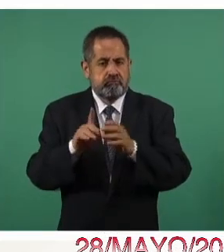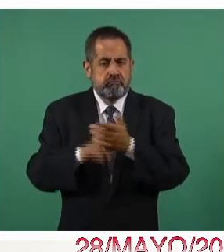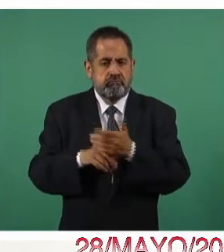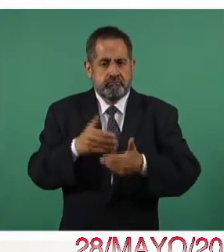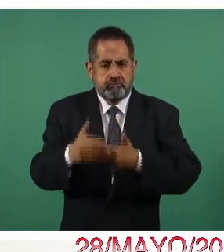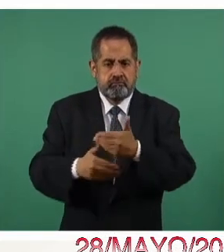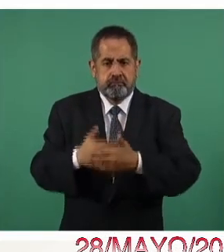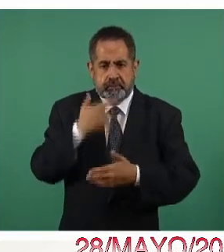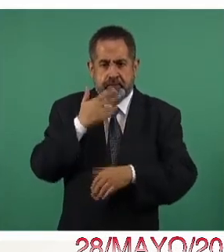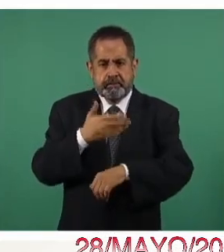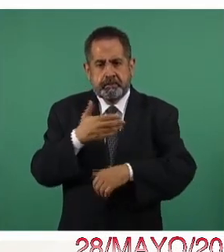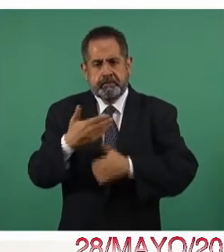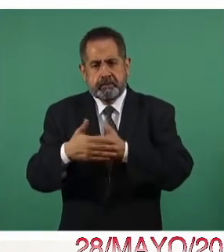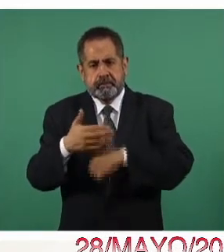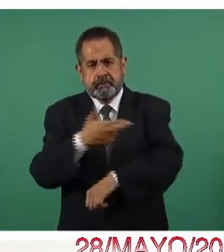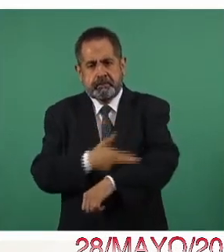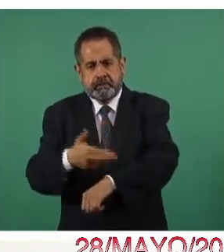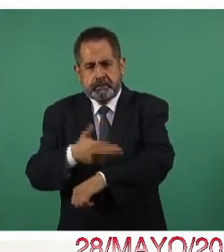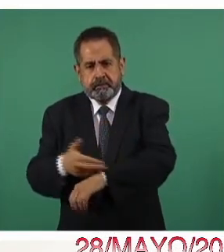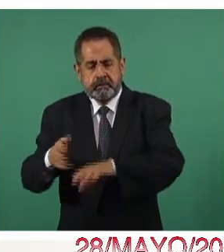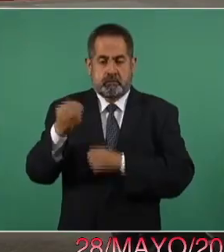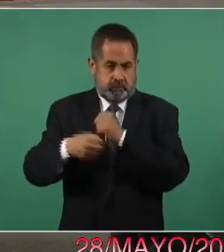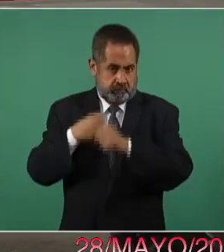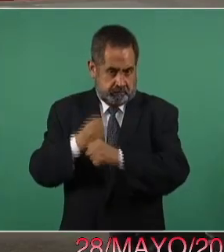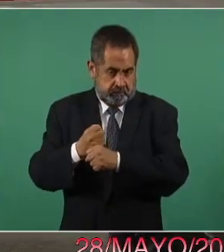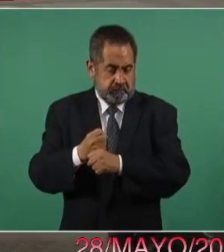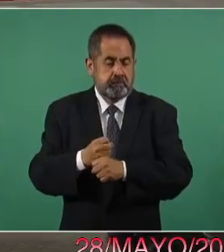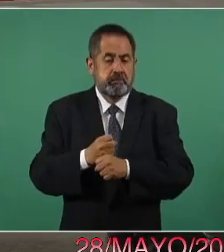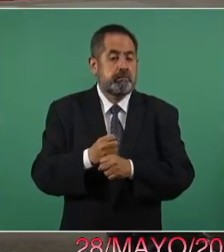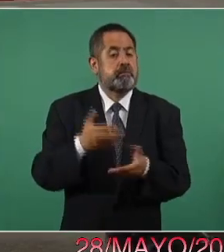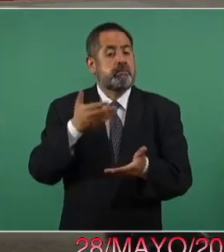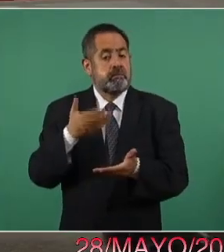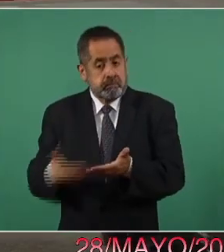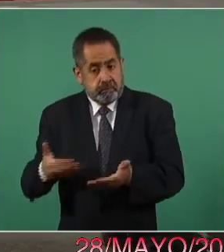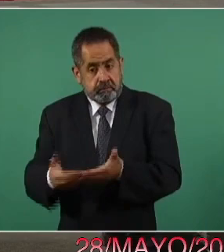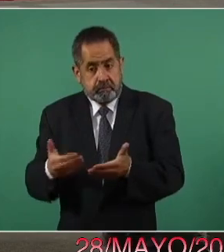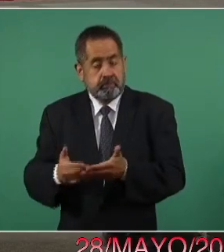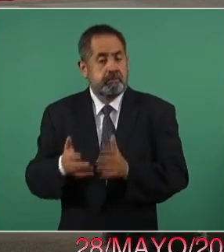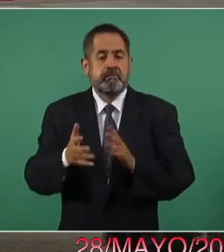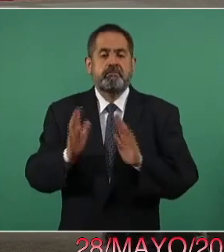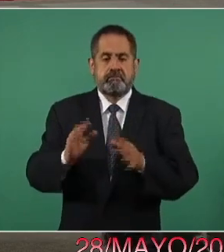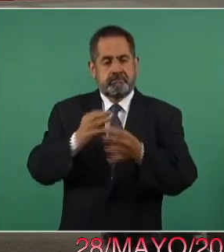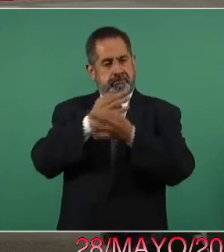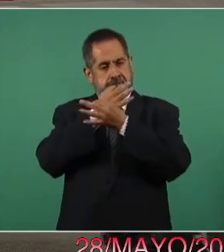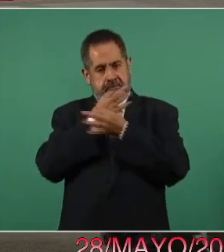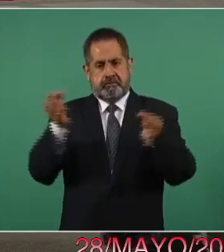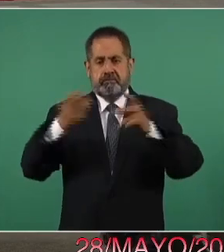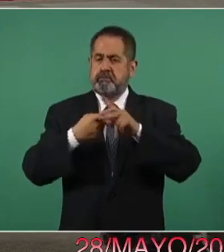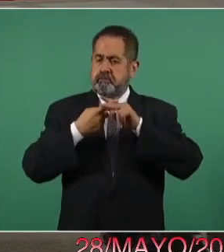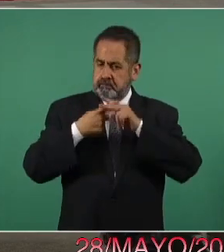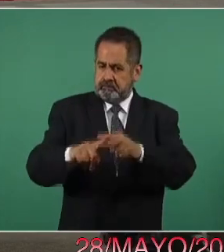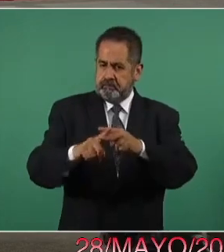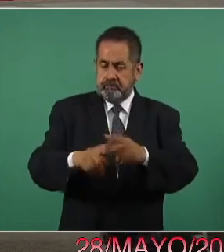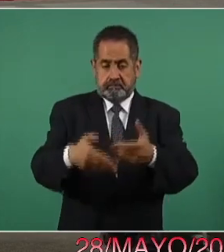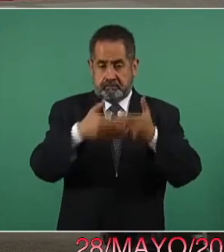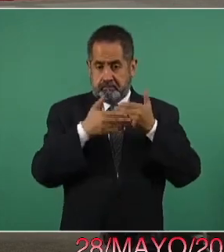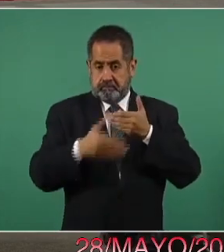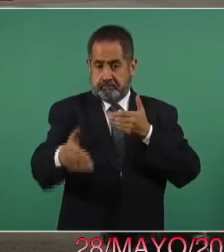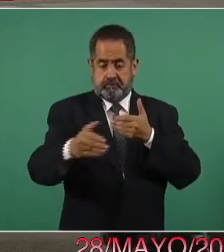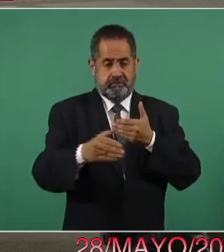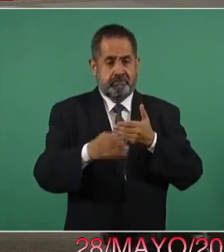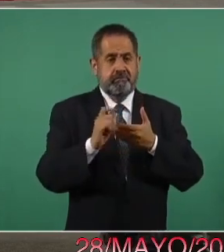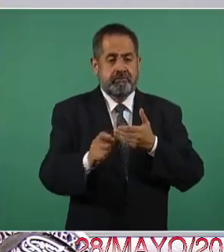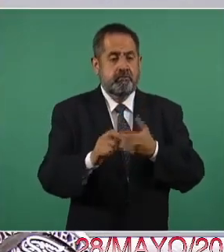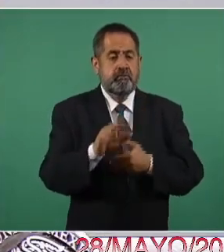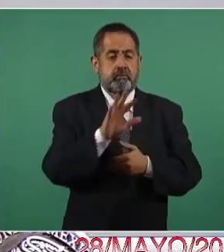Se ha ido avanzando en cada uno de los grupos etarios y ahora estaremos anunciando el inicio de la nueva década de